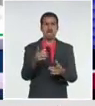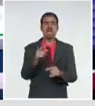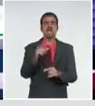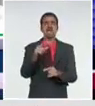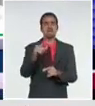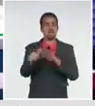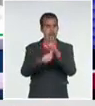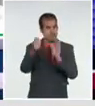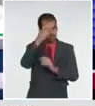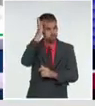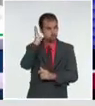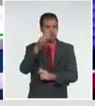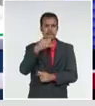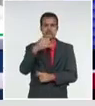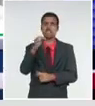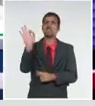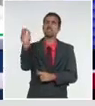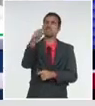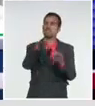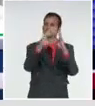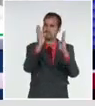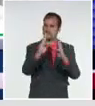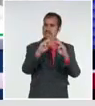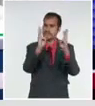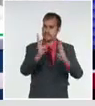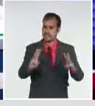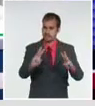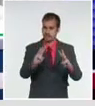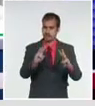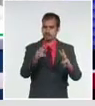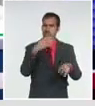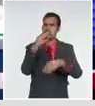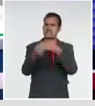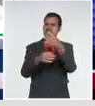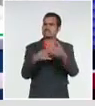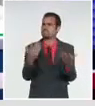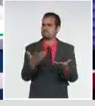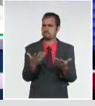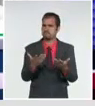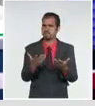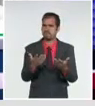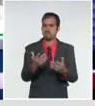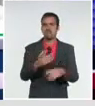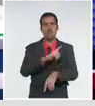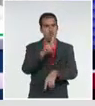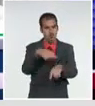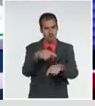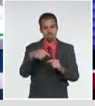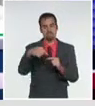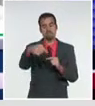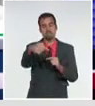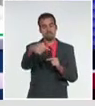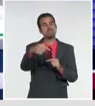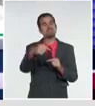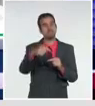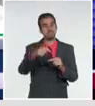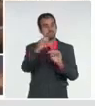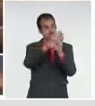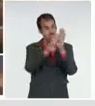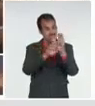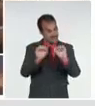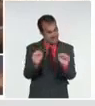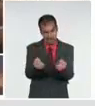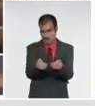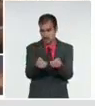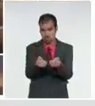tuiteó y anunció en su cuenta de la red social Twitter que en las próximas horas habrá medidas de cierre más